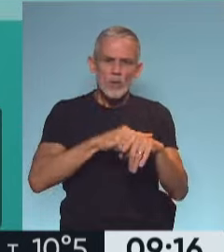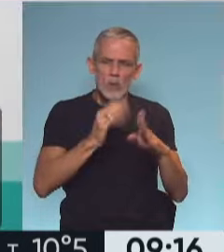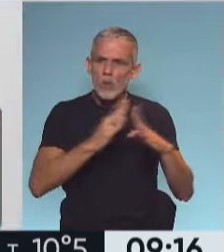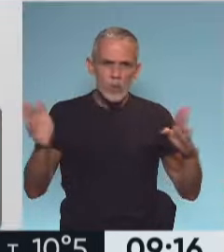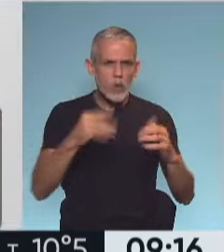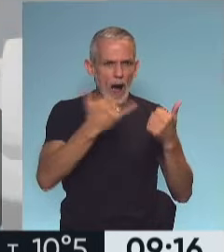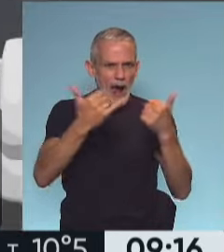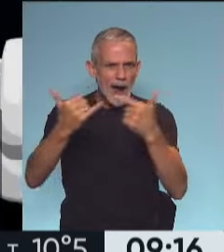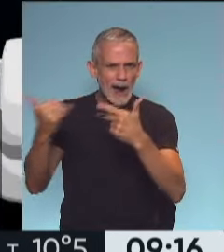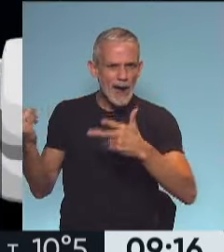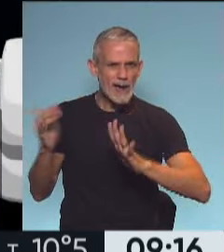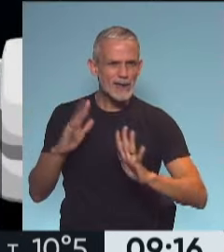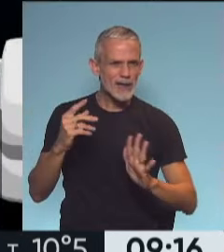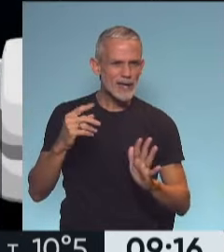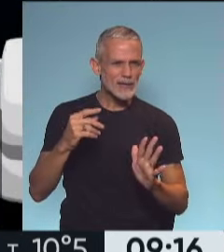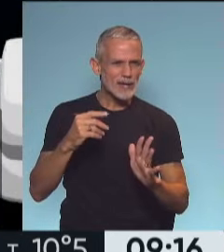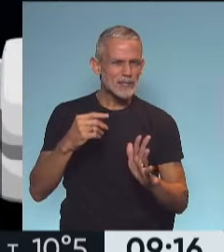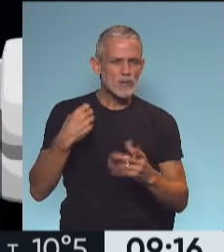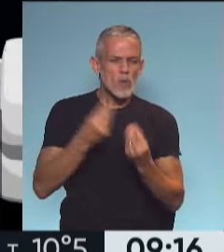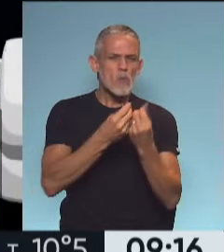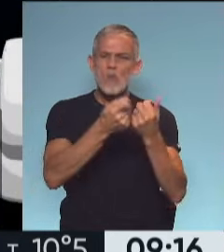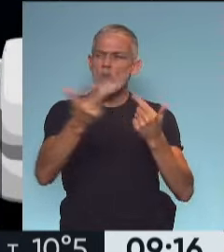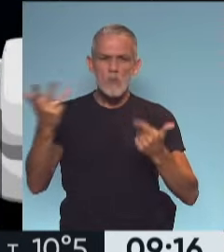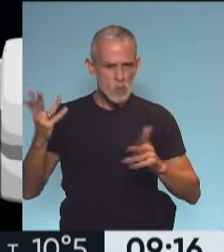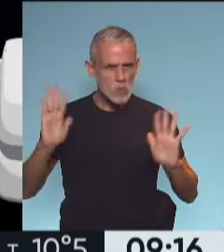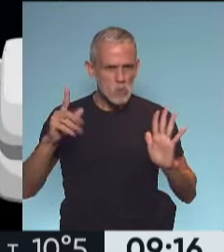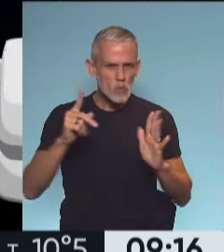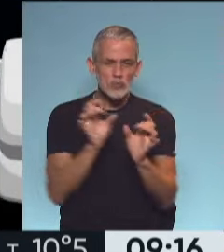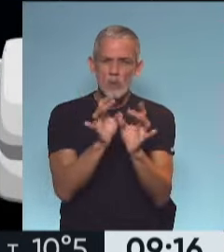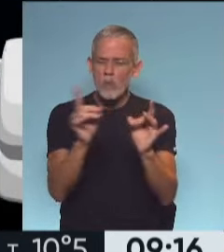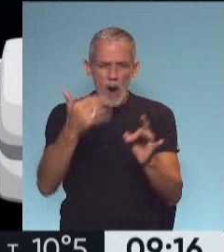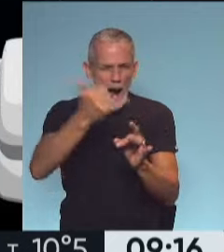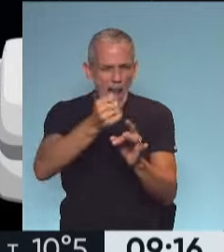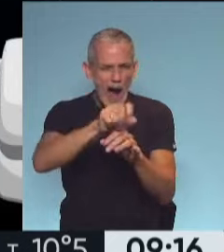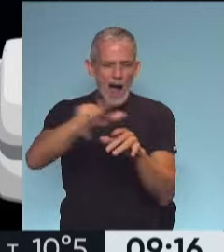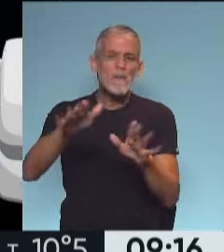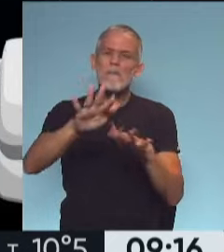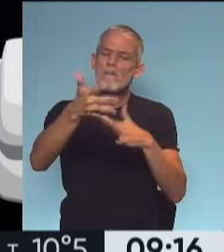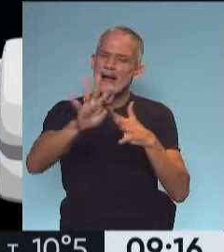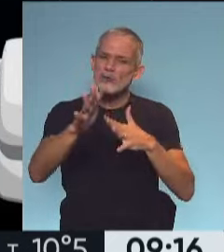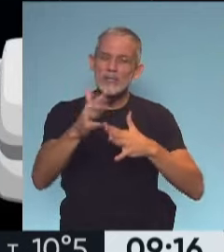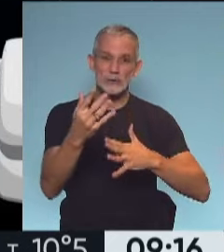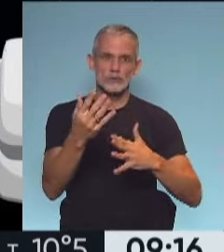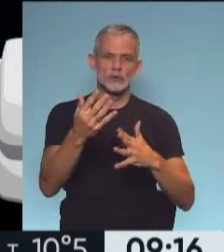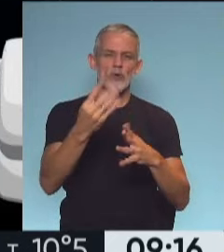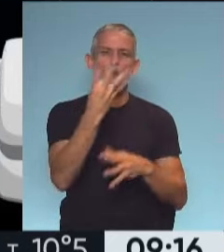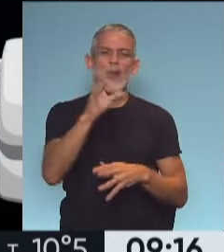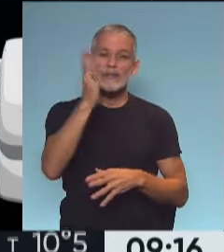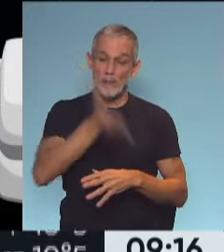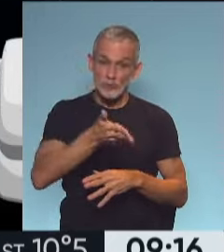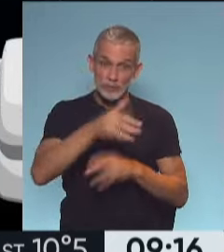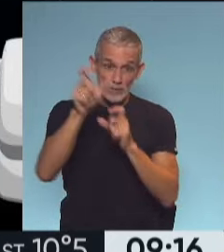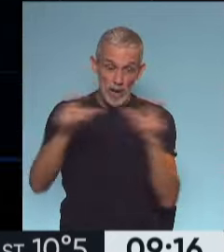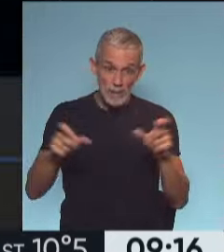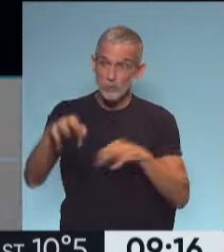muy frecuente en la población general, de una gran incidencia epidemiológica. Aproximadamente 4 de cada 10 personas que andan